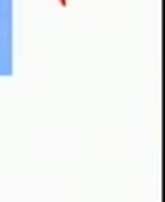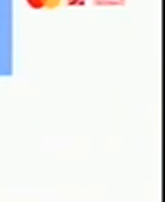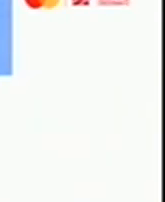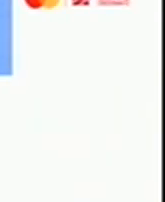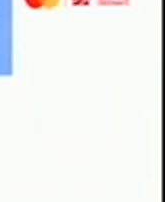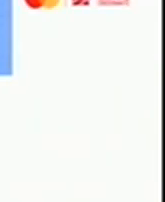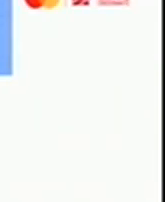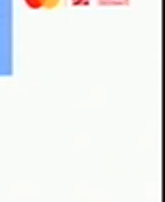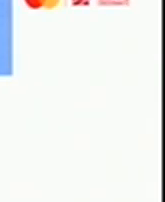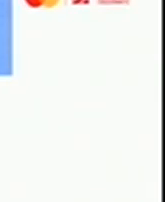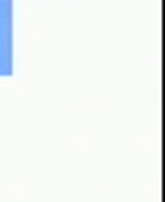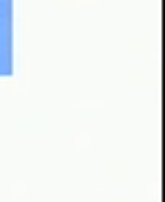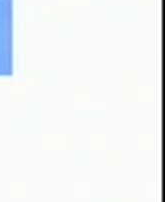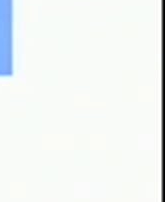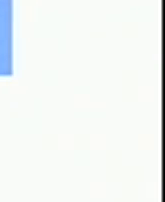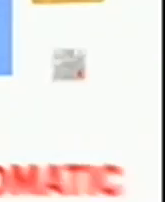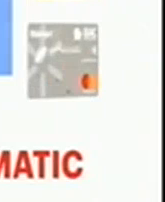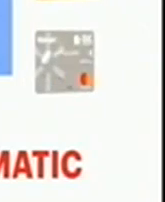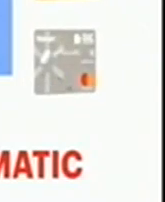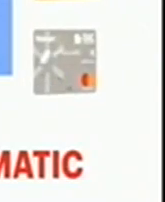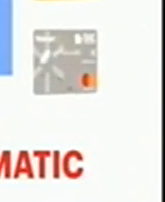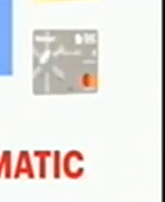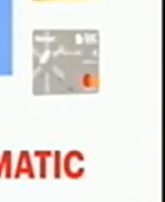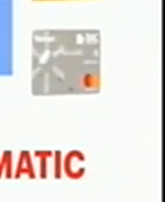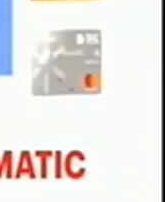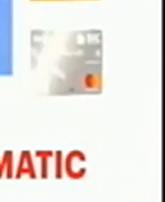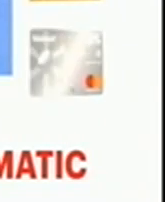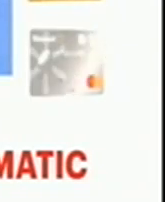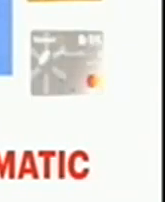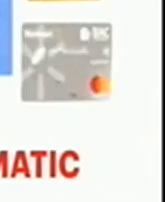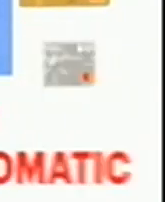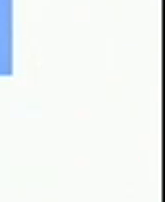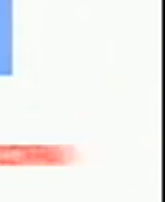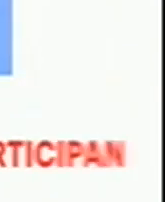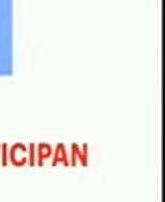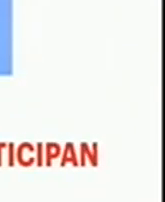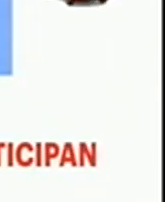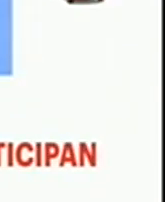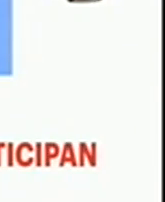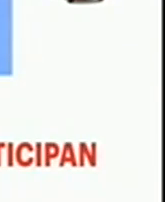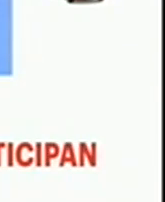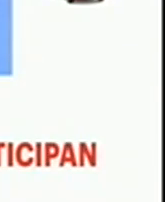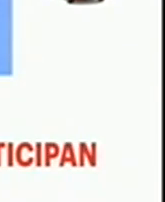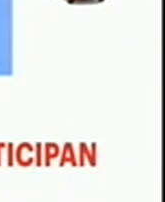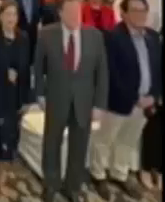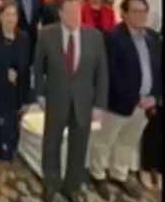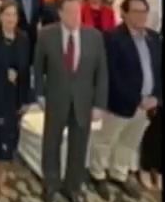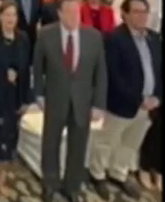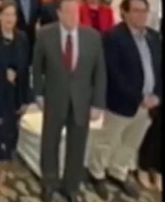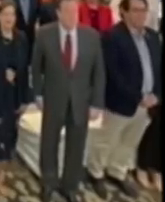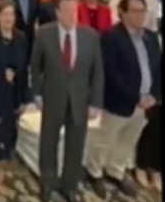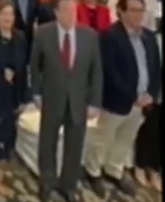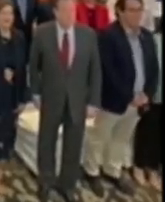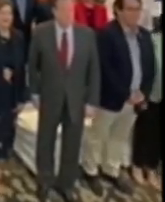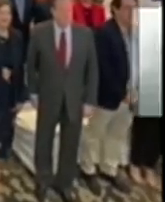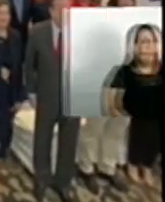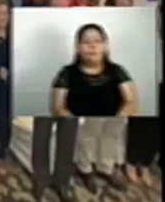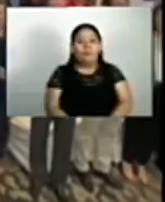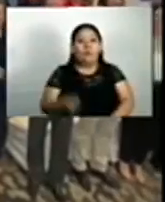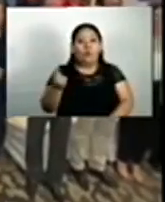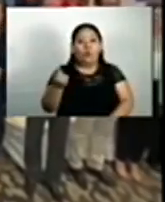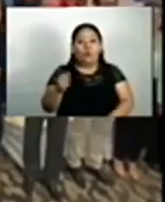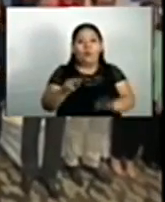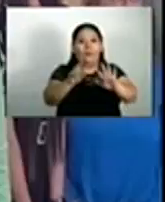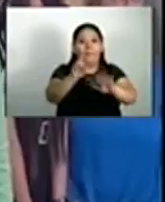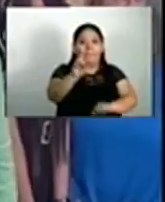información, ingresa a www.bacredomatic.com. 28 millones de